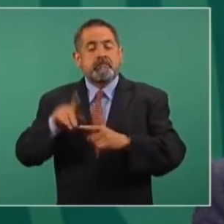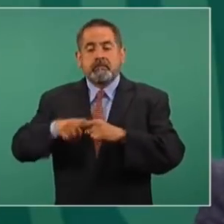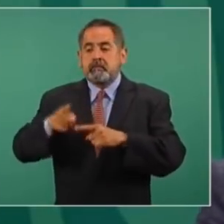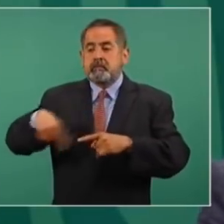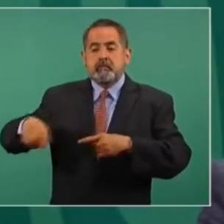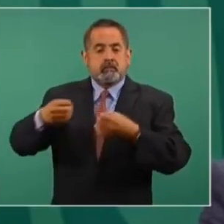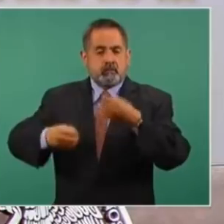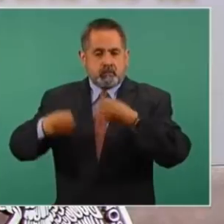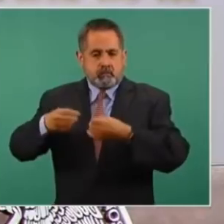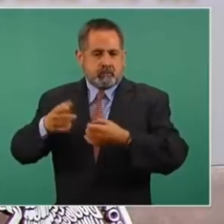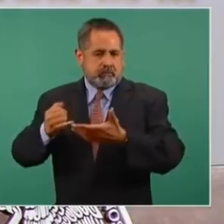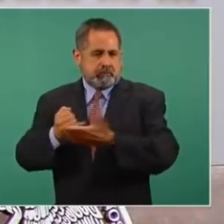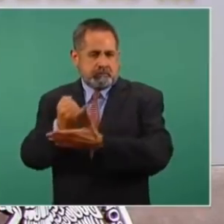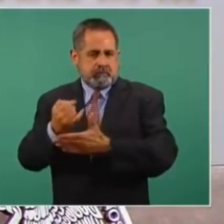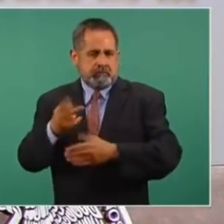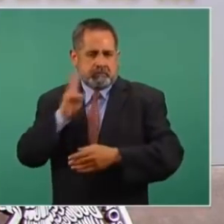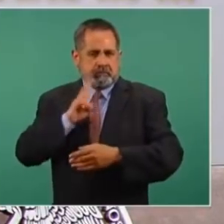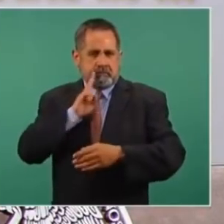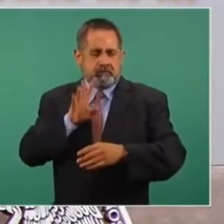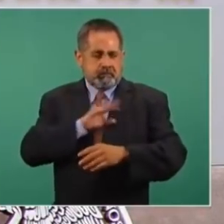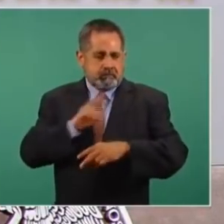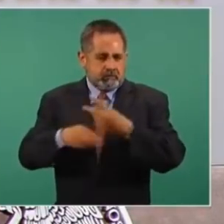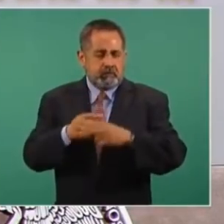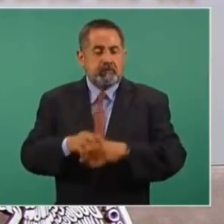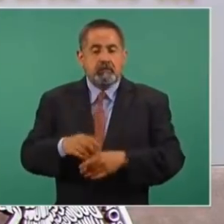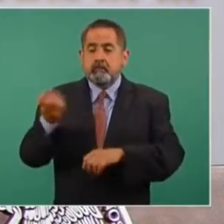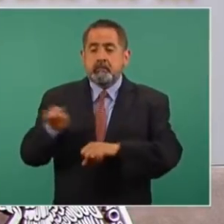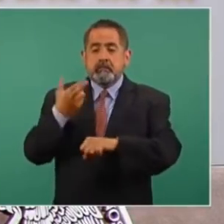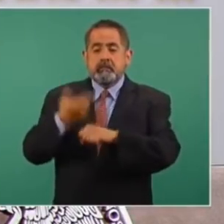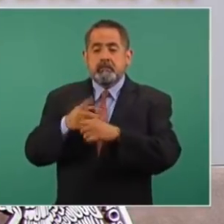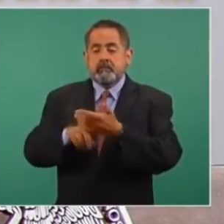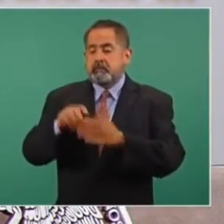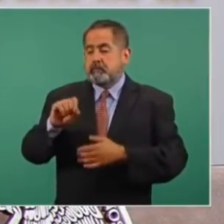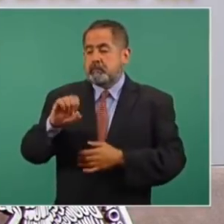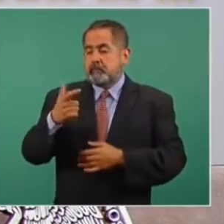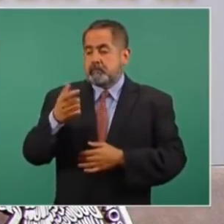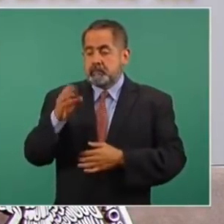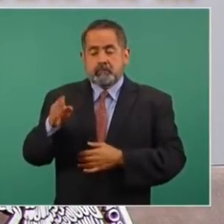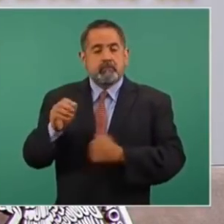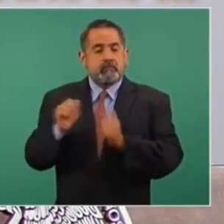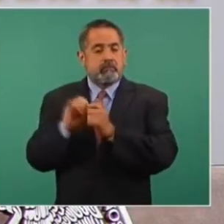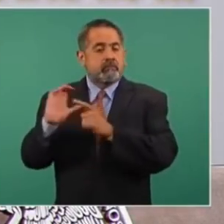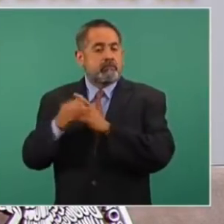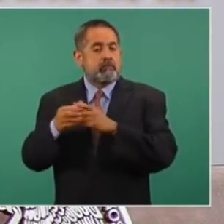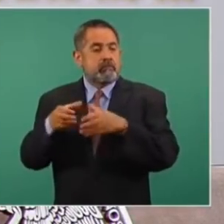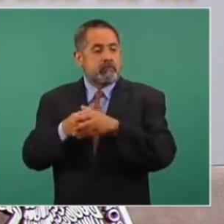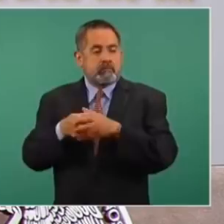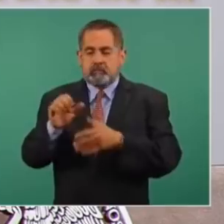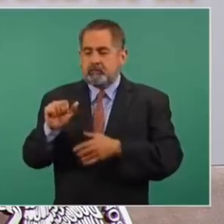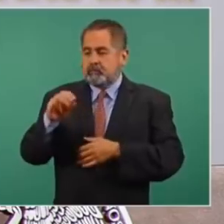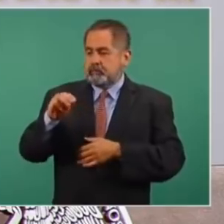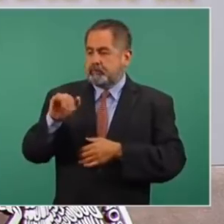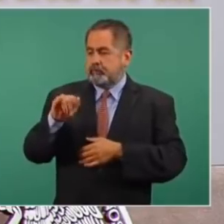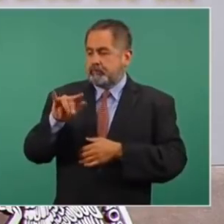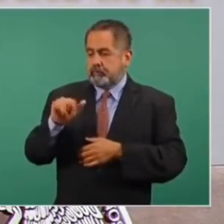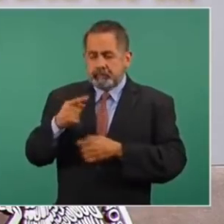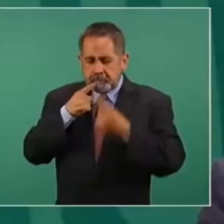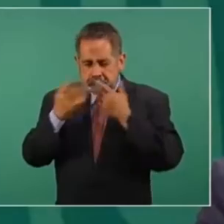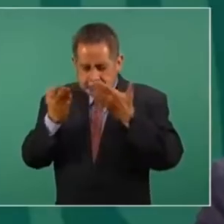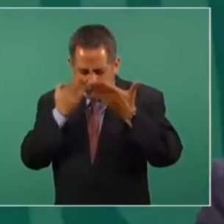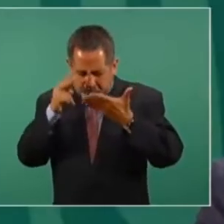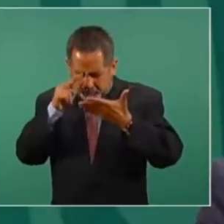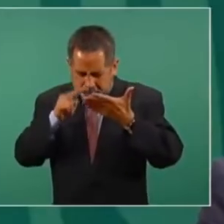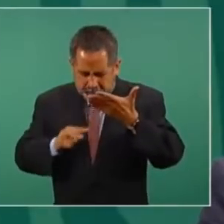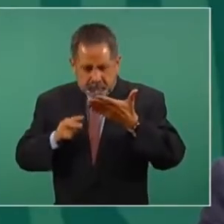los jueces. Es decir, una vez que la Secretaría de Gobernación a través de la Comisión de Amnistía analiza los casos,